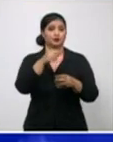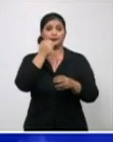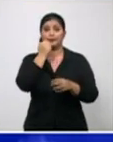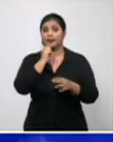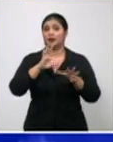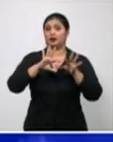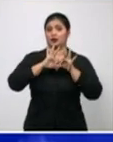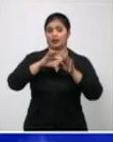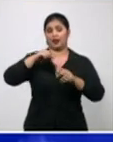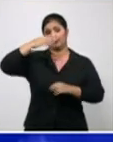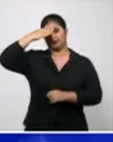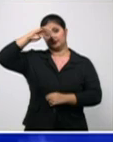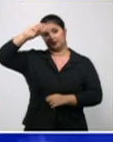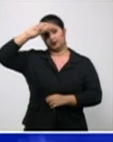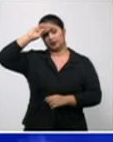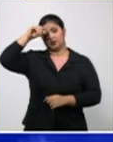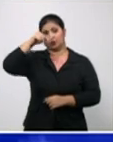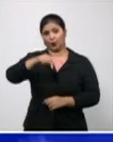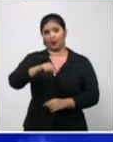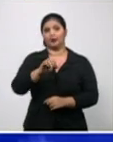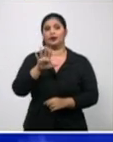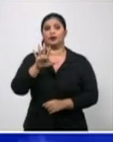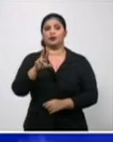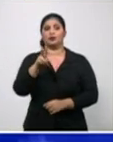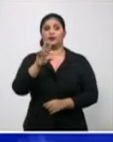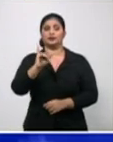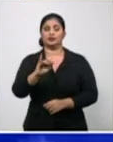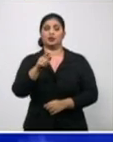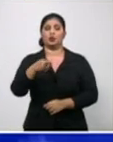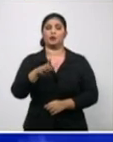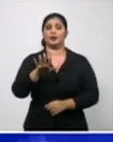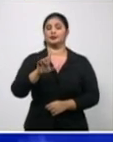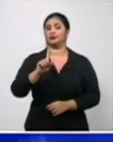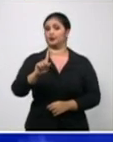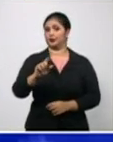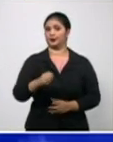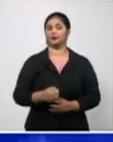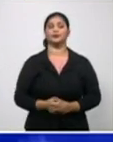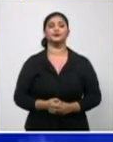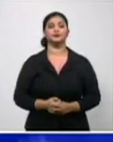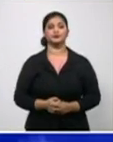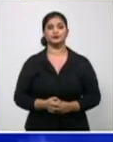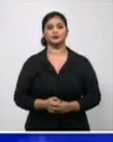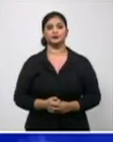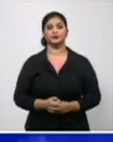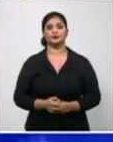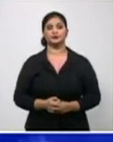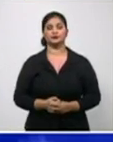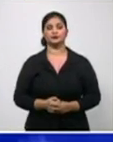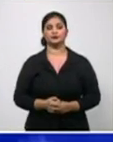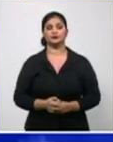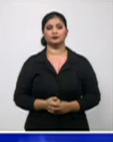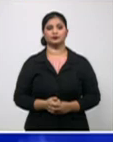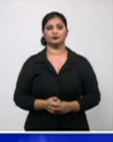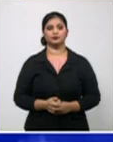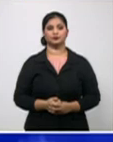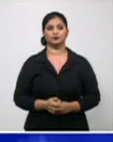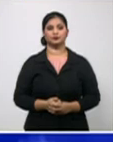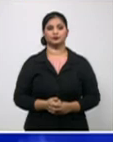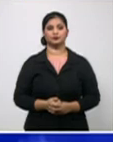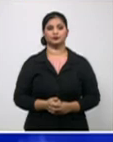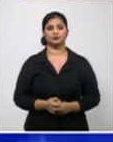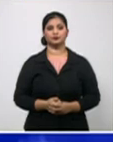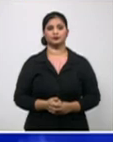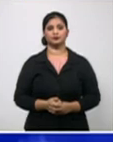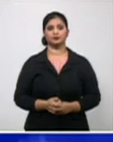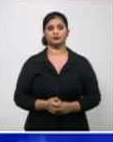país 526,51 le sigue La Habana Vieja después entonces viene Guantánamo